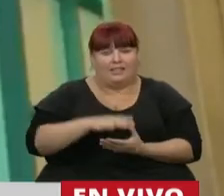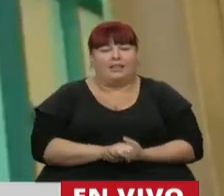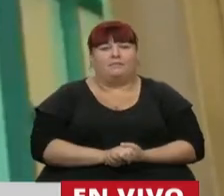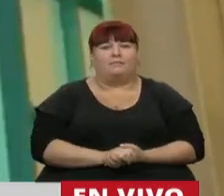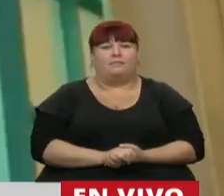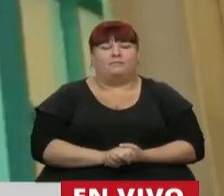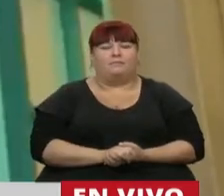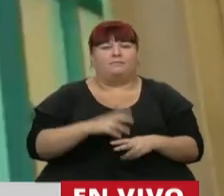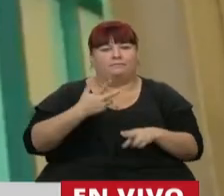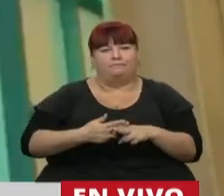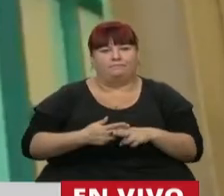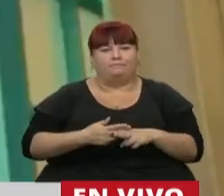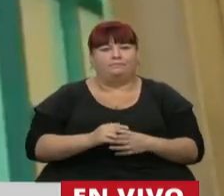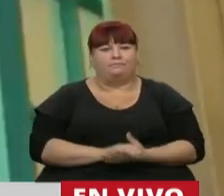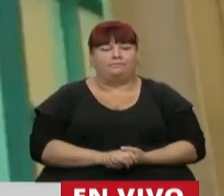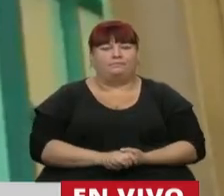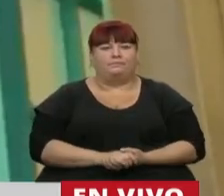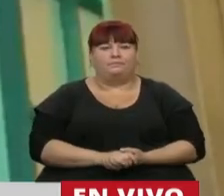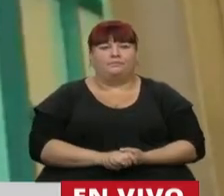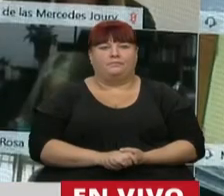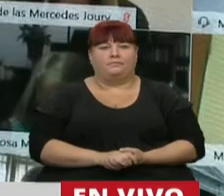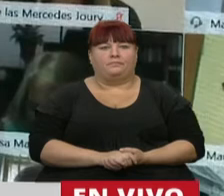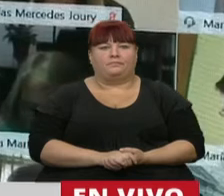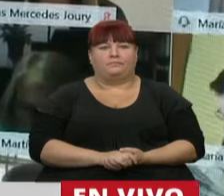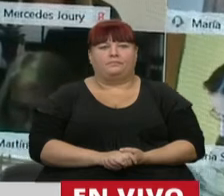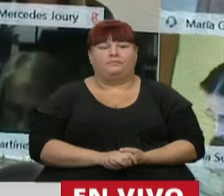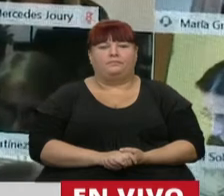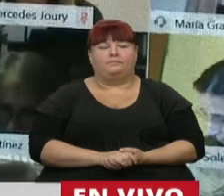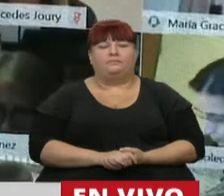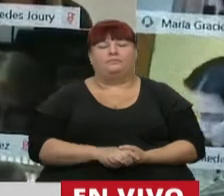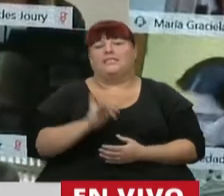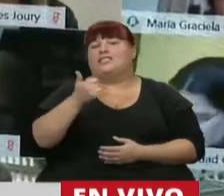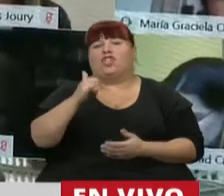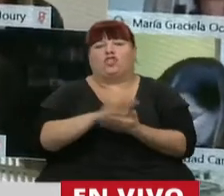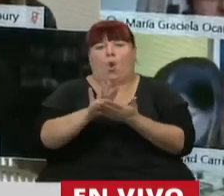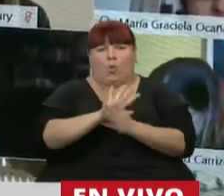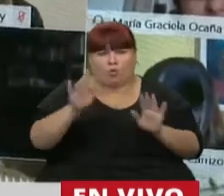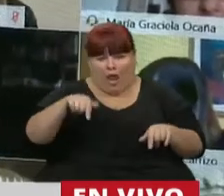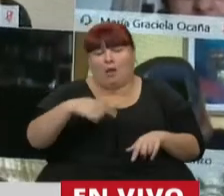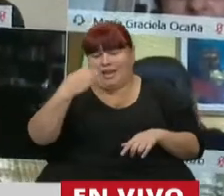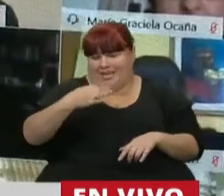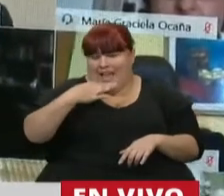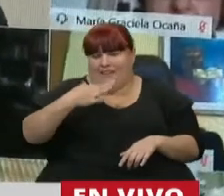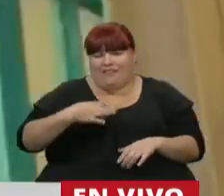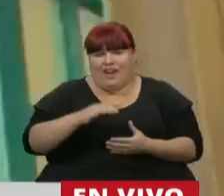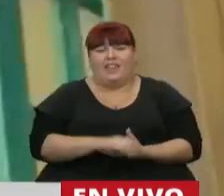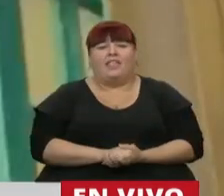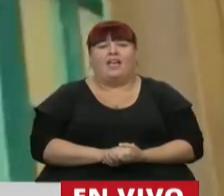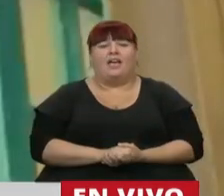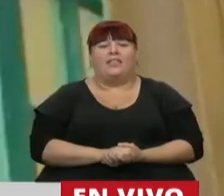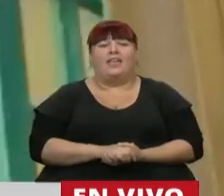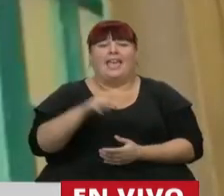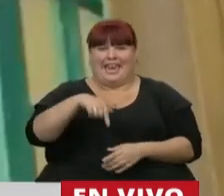una vez por todas. Porque también lo que está claro es que